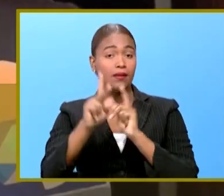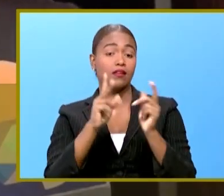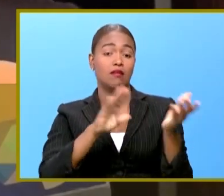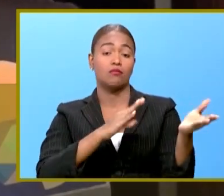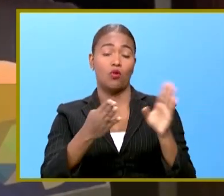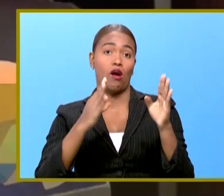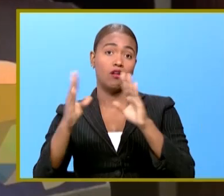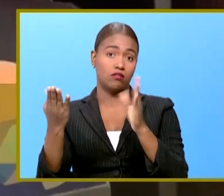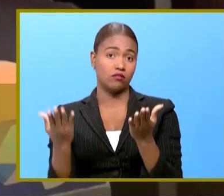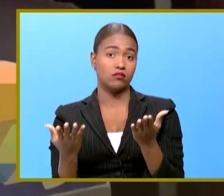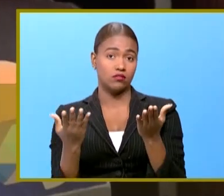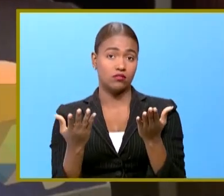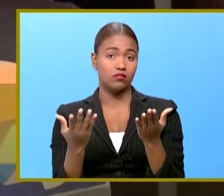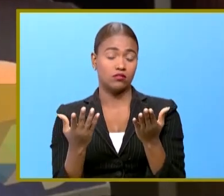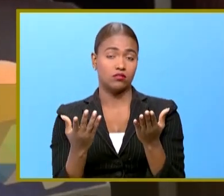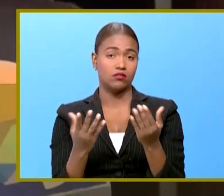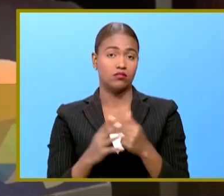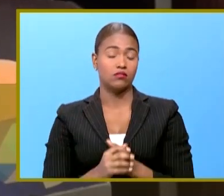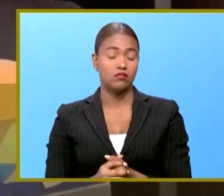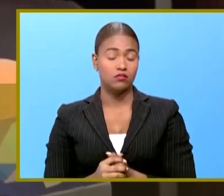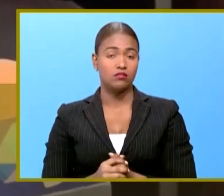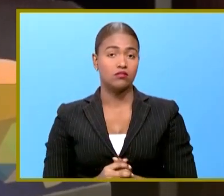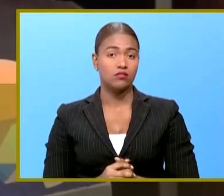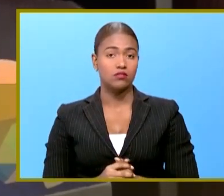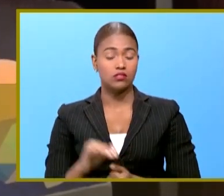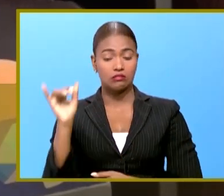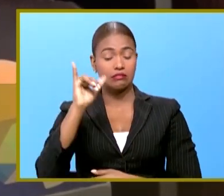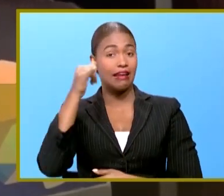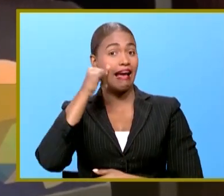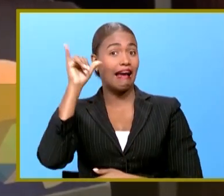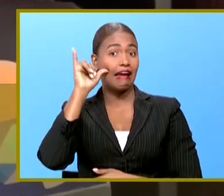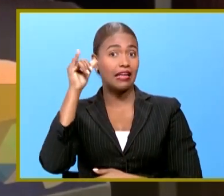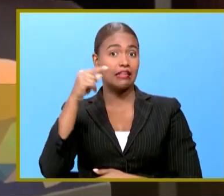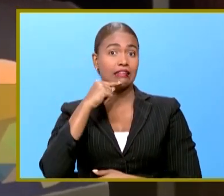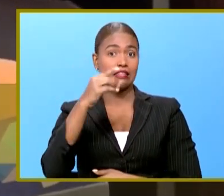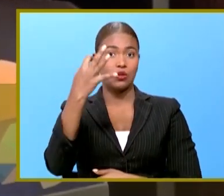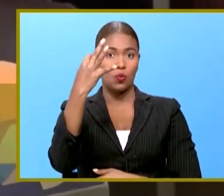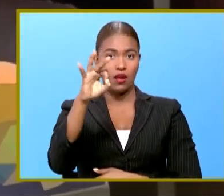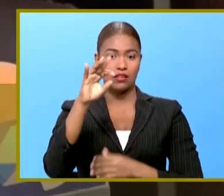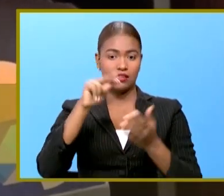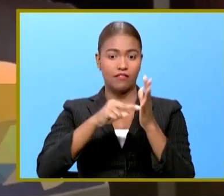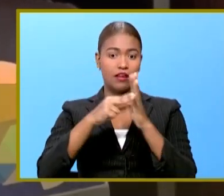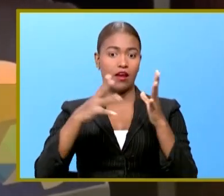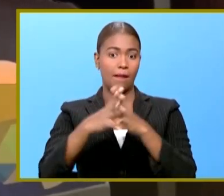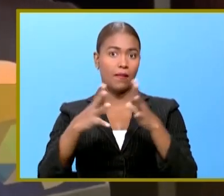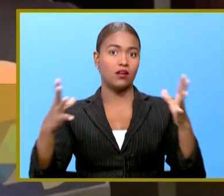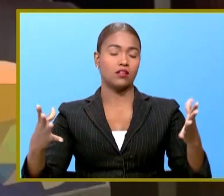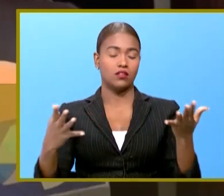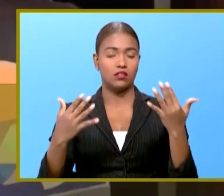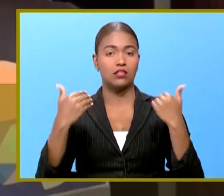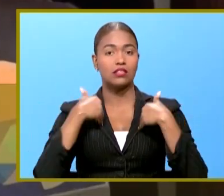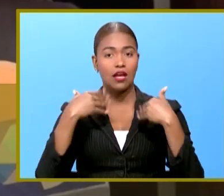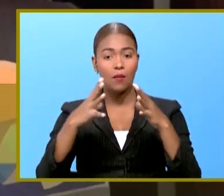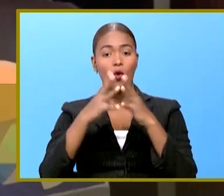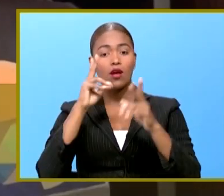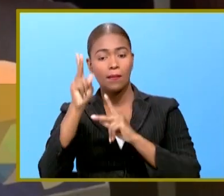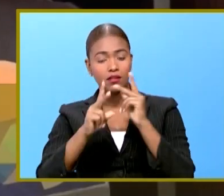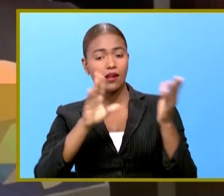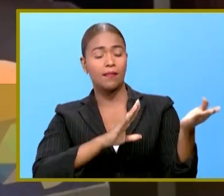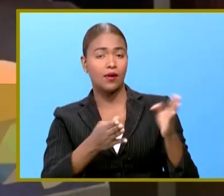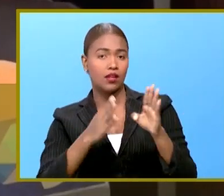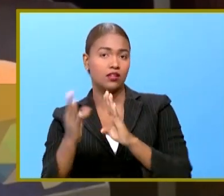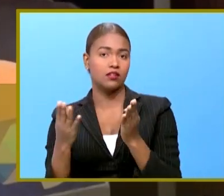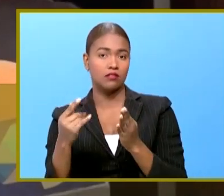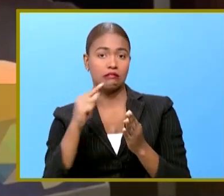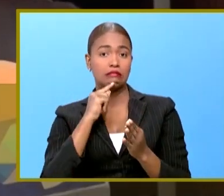pacientes ¿hoy 18 o este? y ayer 29 es mucho hay muchas personas fallecidas